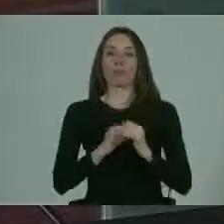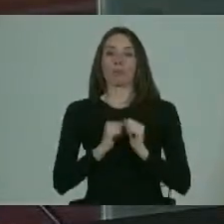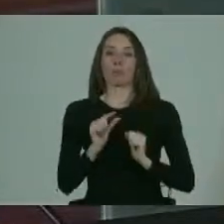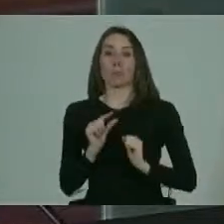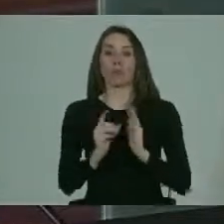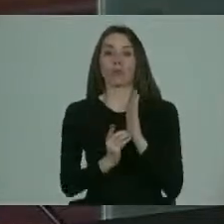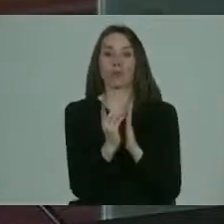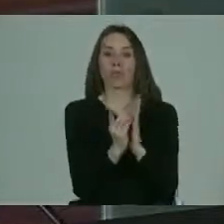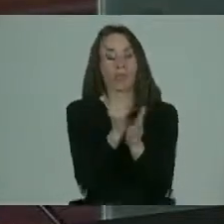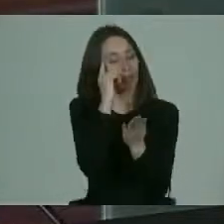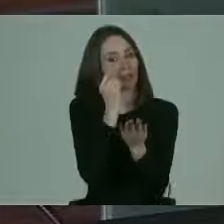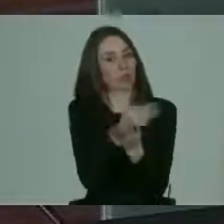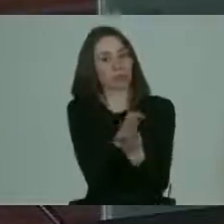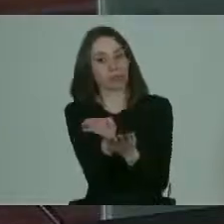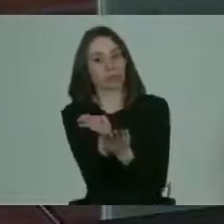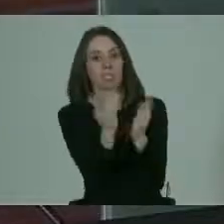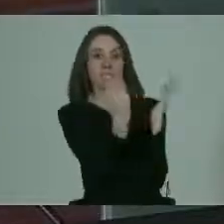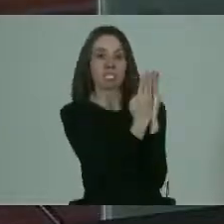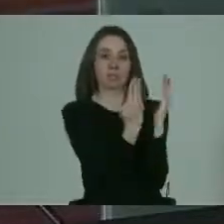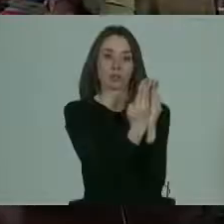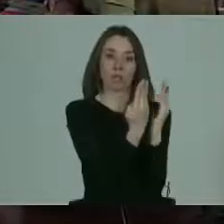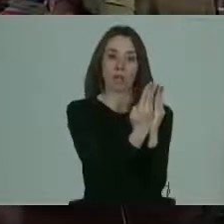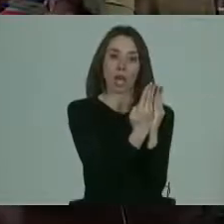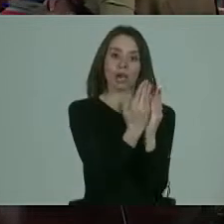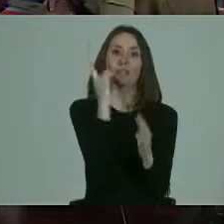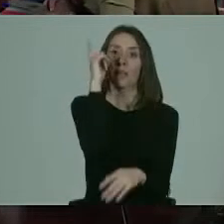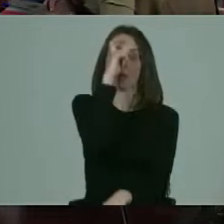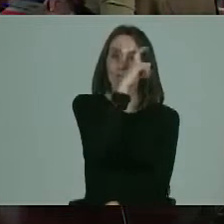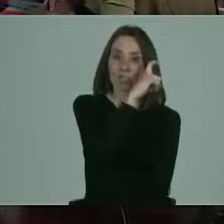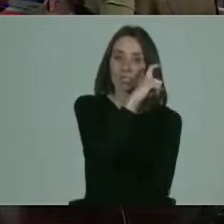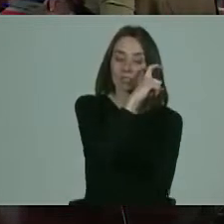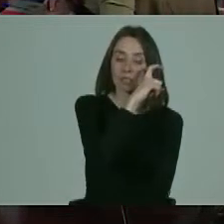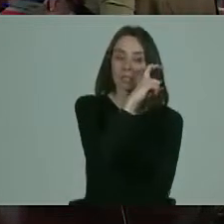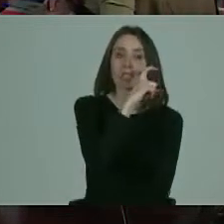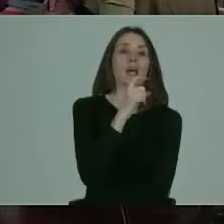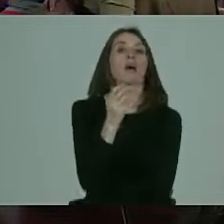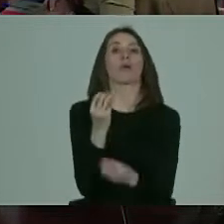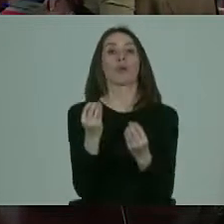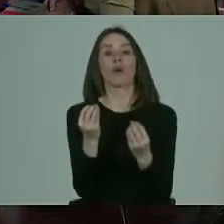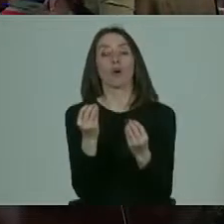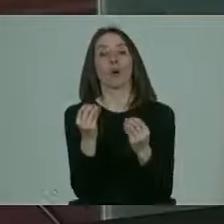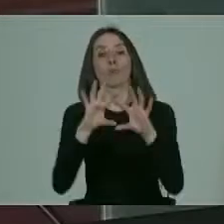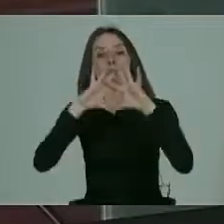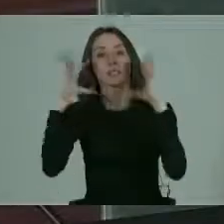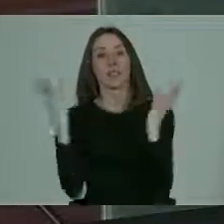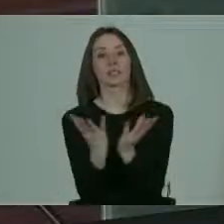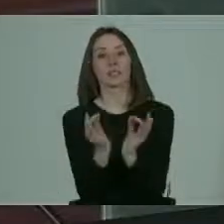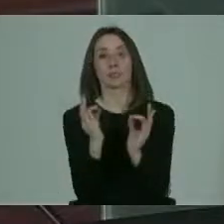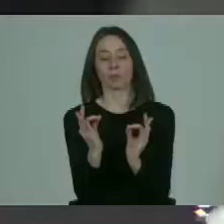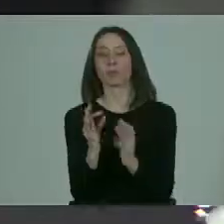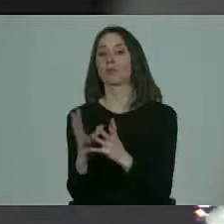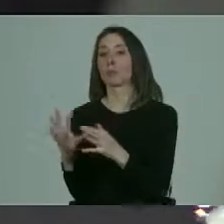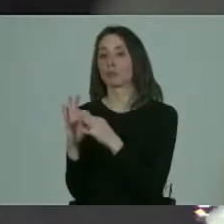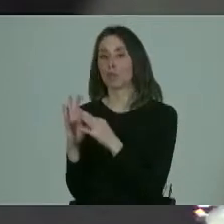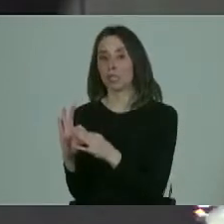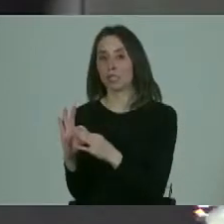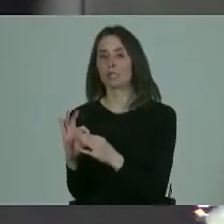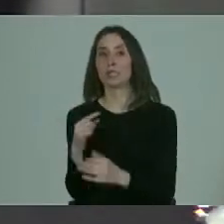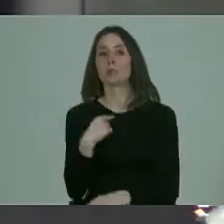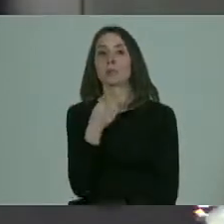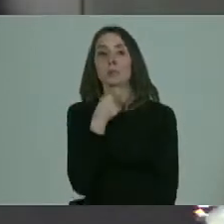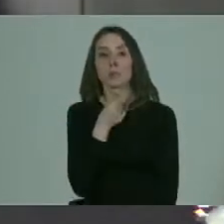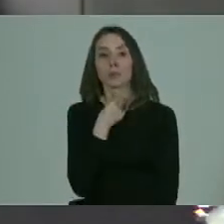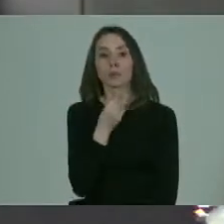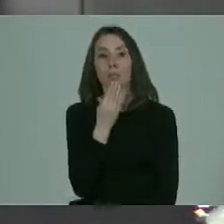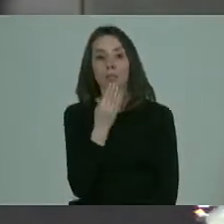desarrollo en muchas áreas estudiar también es una tarea difícil y la idea es hacerlo integralmente Muchas gracias me gustaría